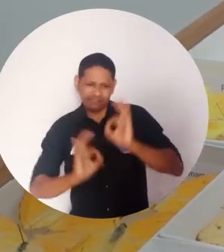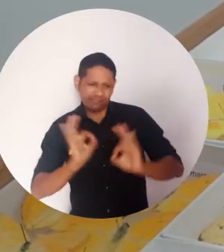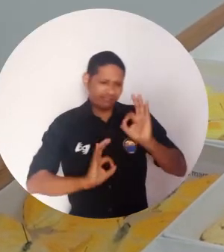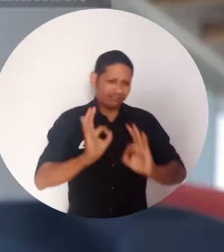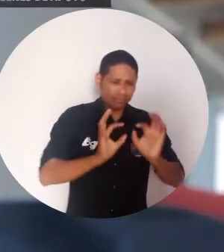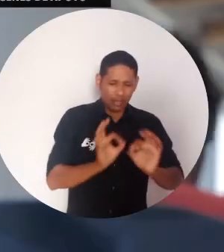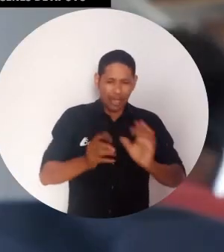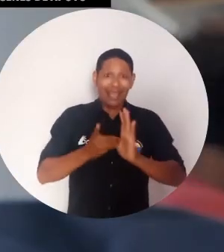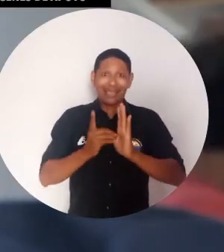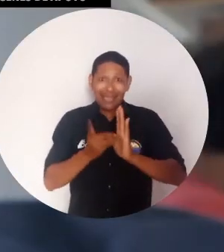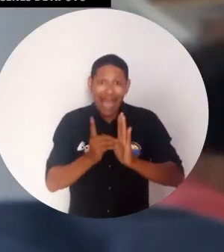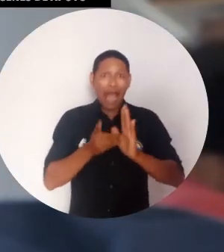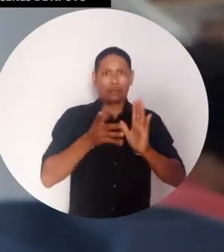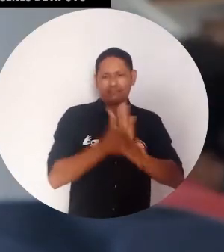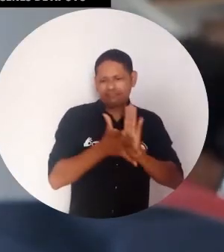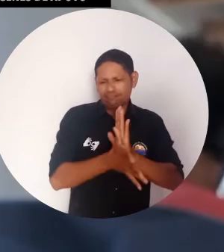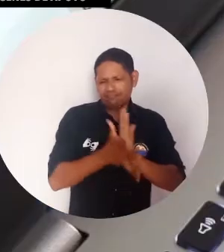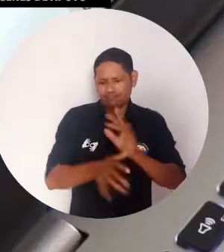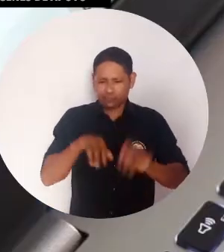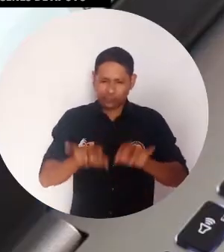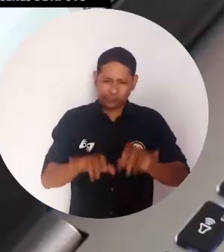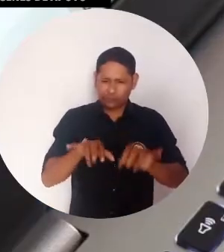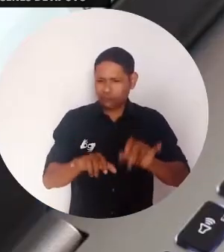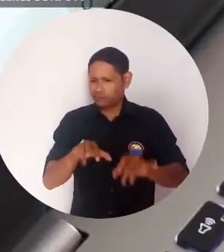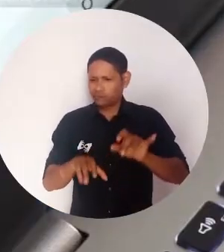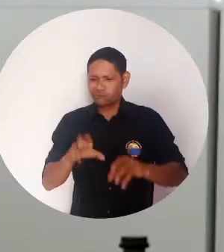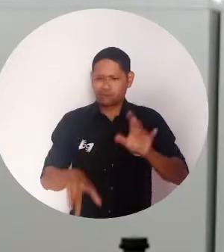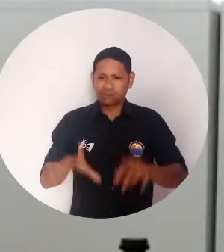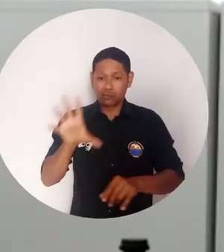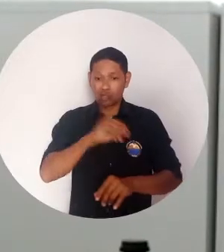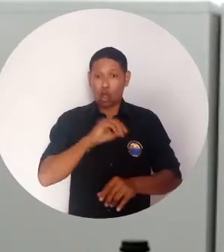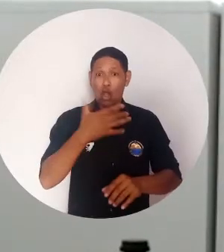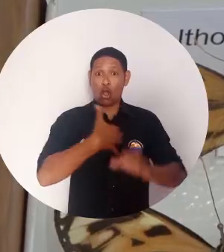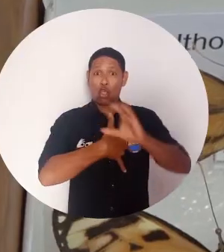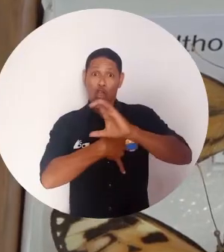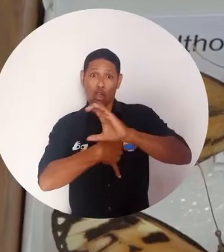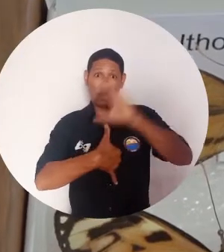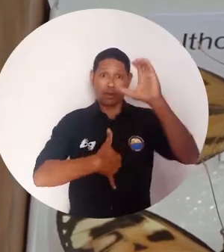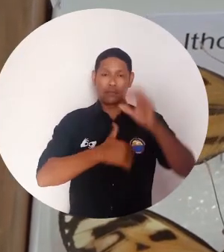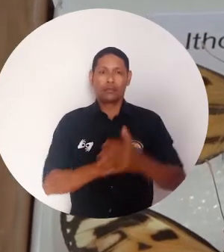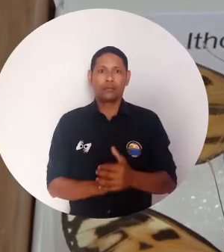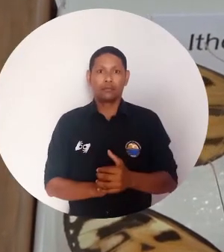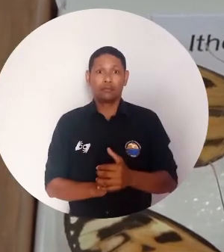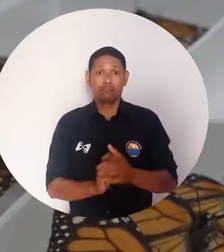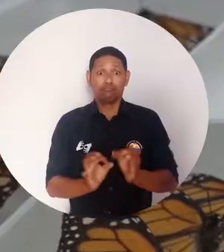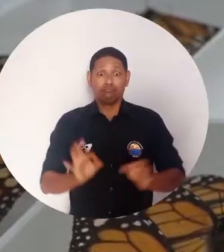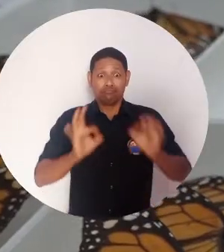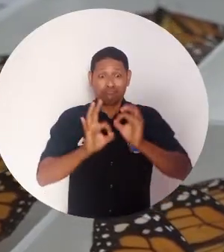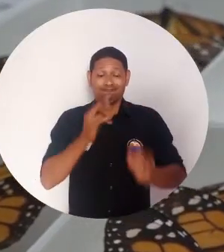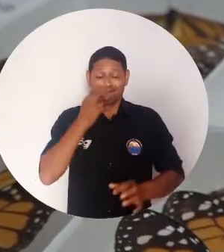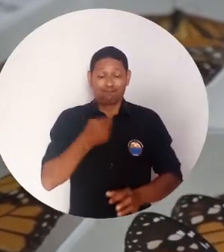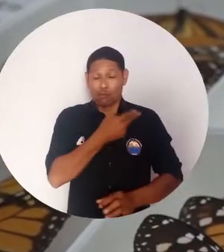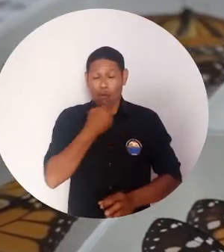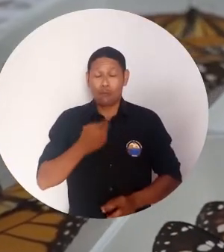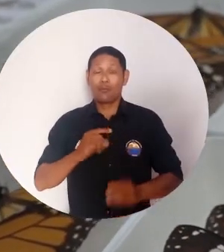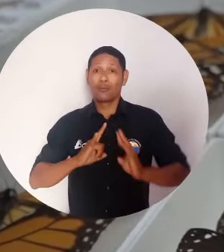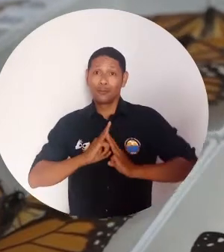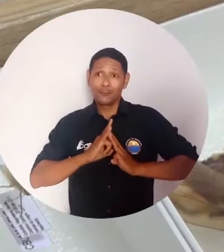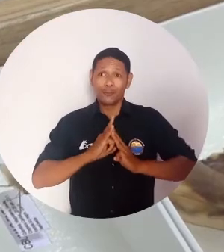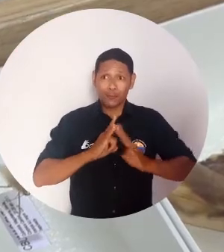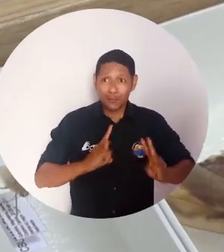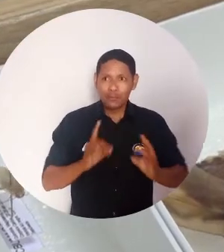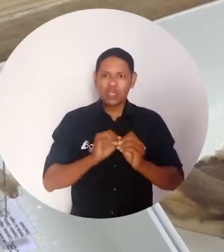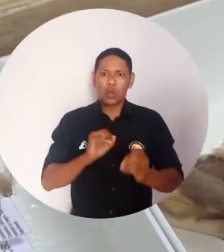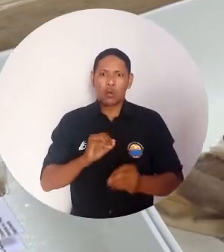crear un portal para agregar los datos de biodiversidad de la región caribe colombiana. Este es el fruto del compromiso de esta casa de estudios